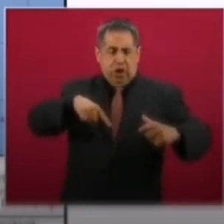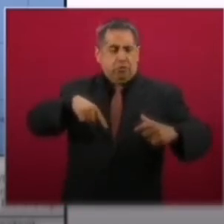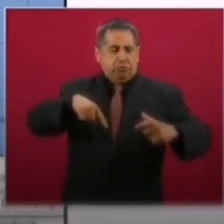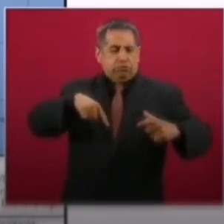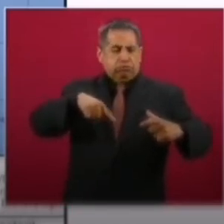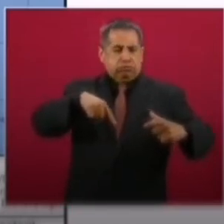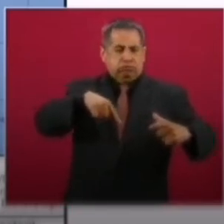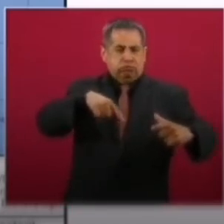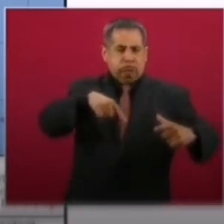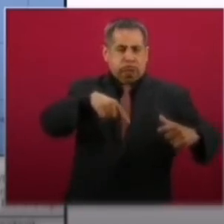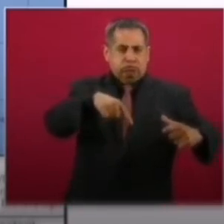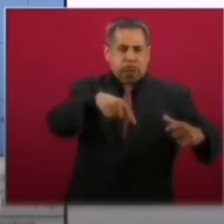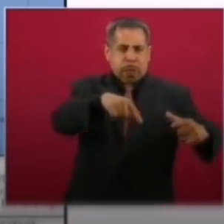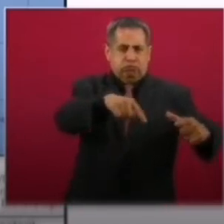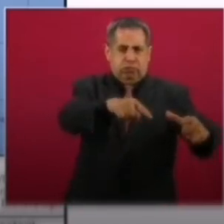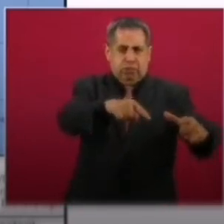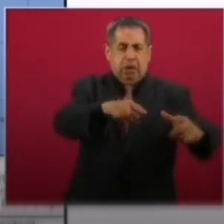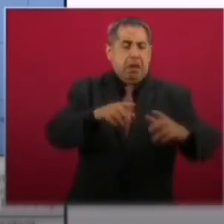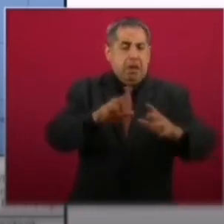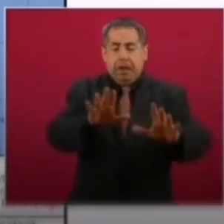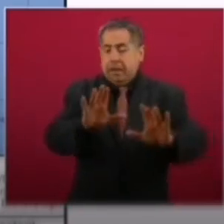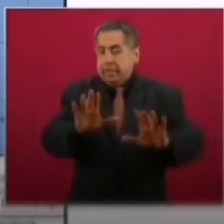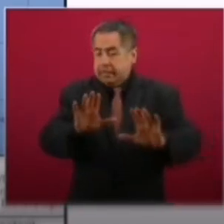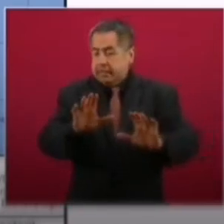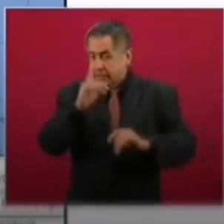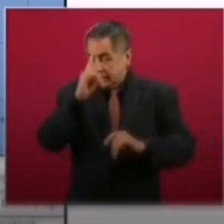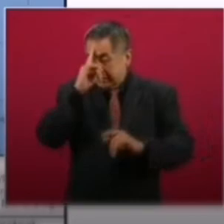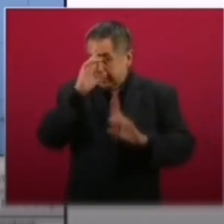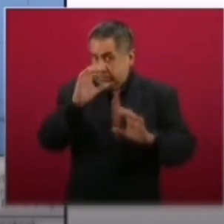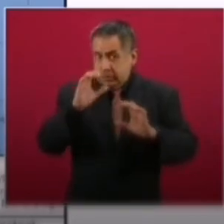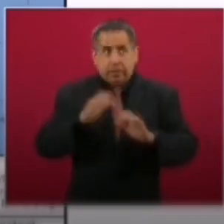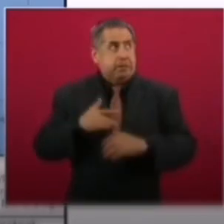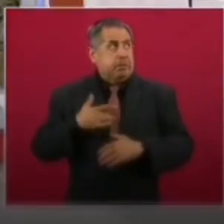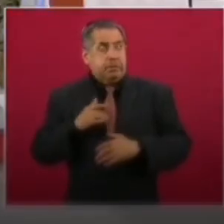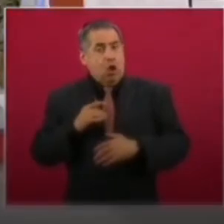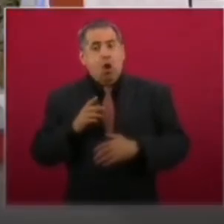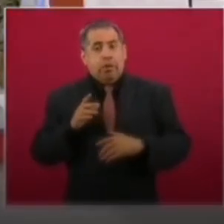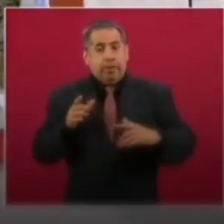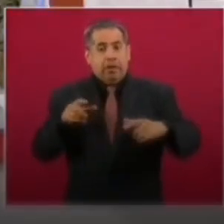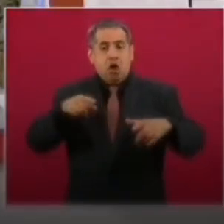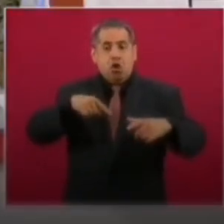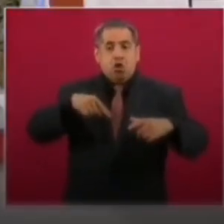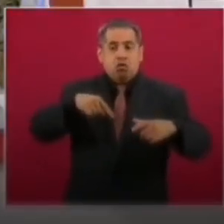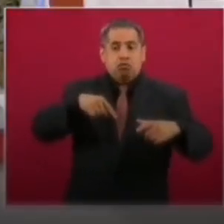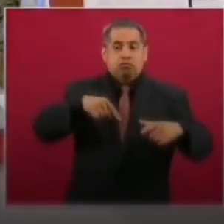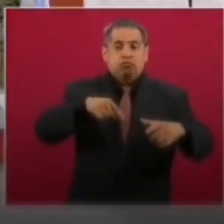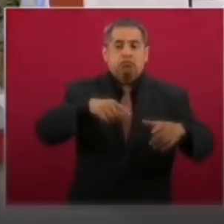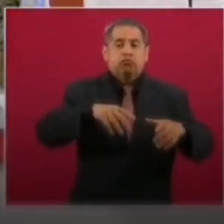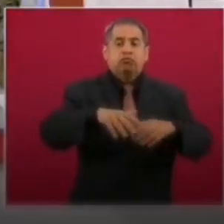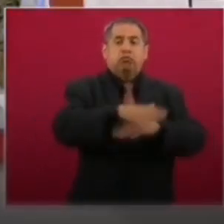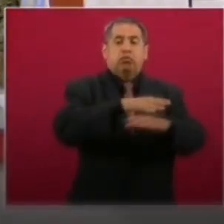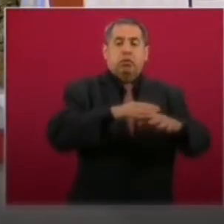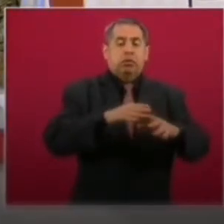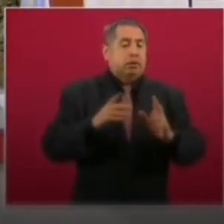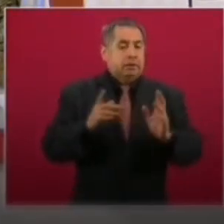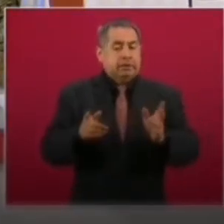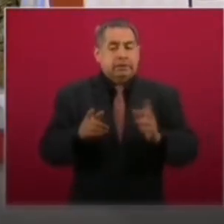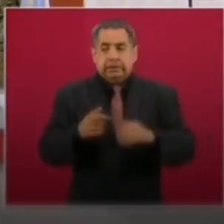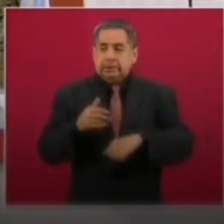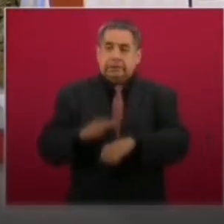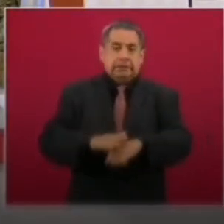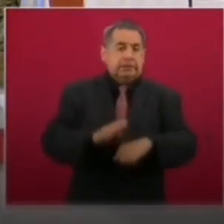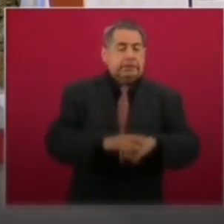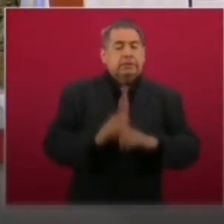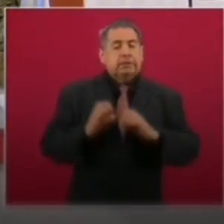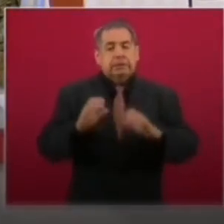recomienda a la ciudadanía es que pongan especial atención a todos los avisos oficiales de protección civil y que